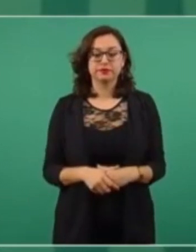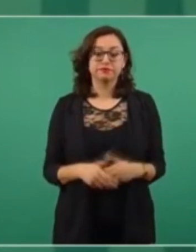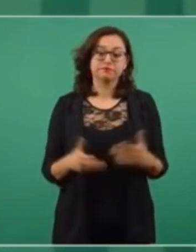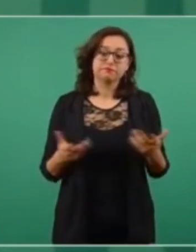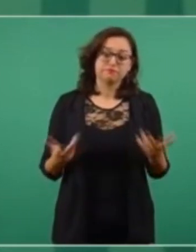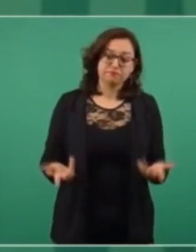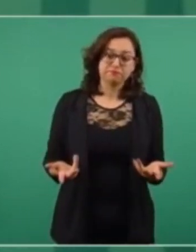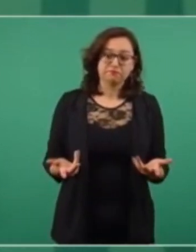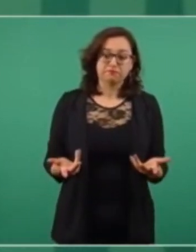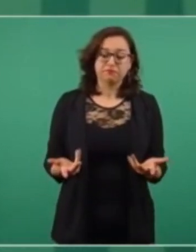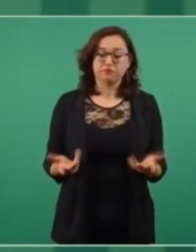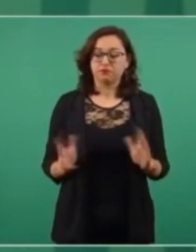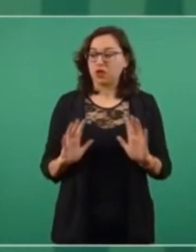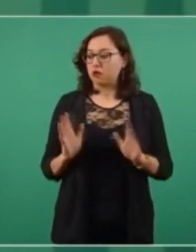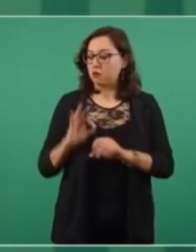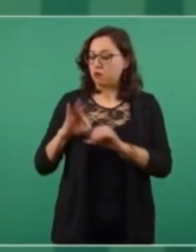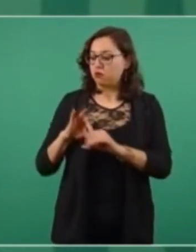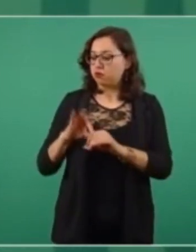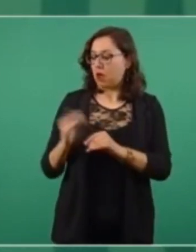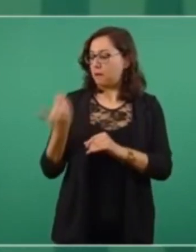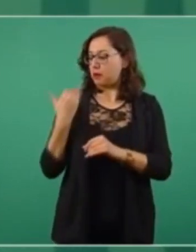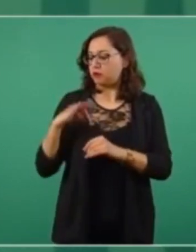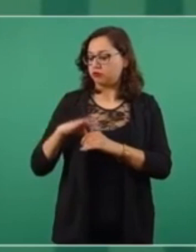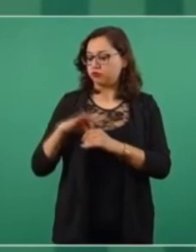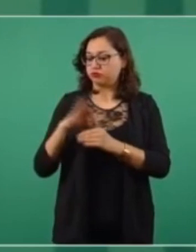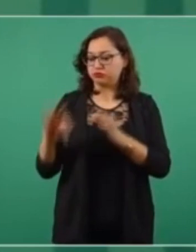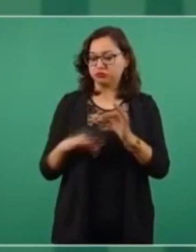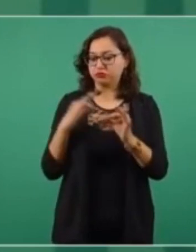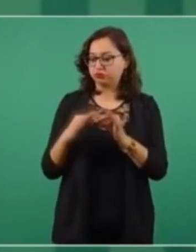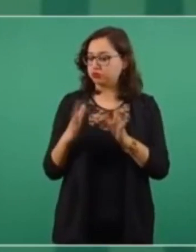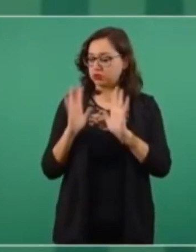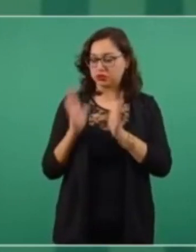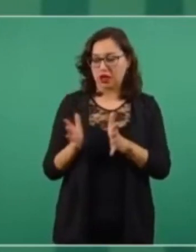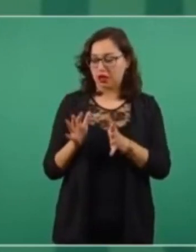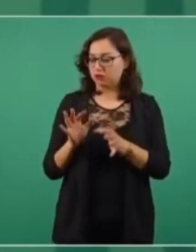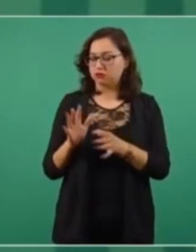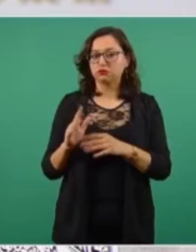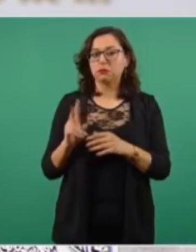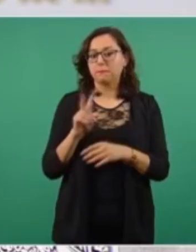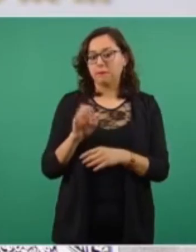Ya que pasaron las elecciones, ya pasó la veda electoral,